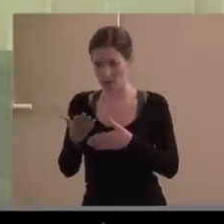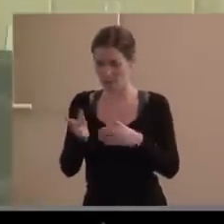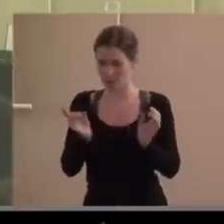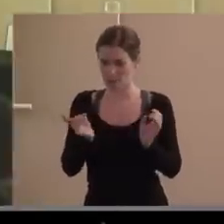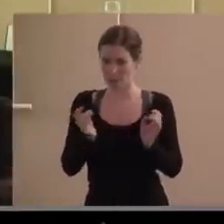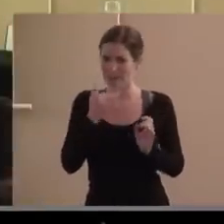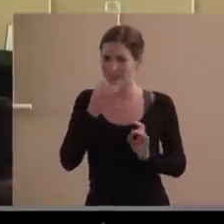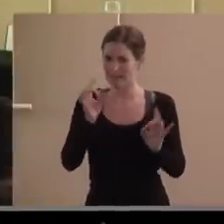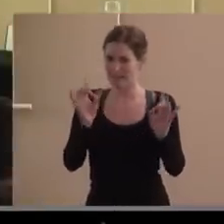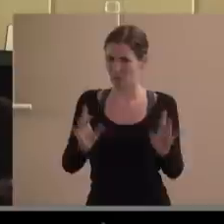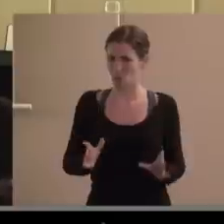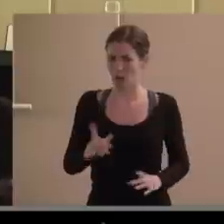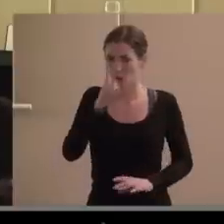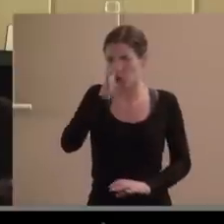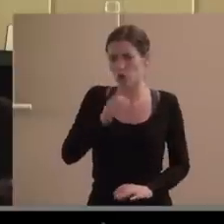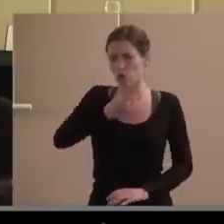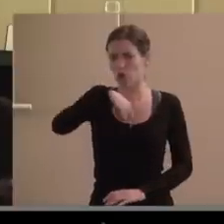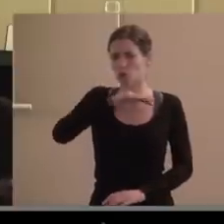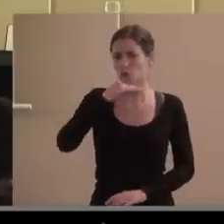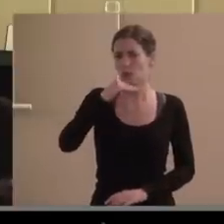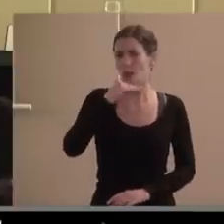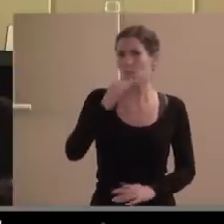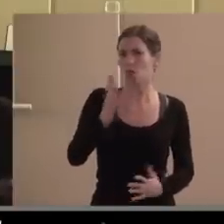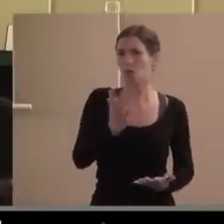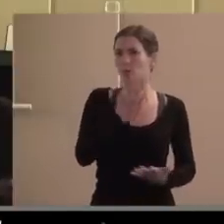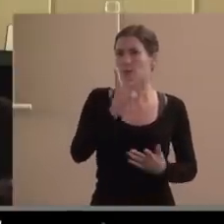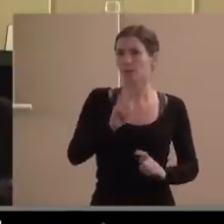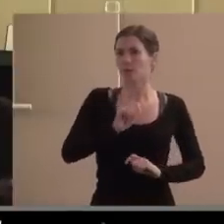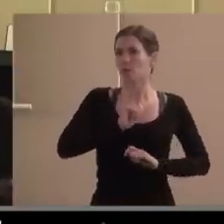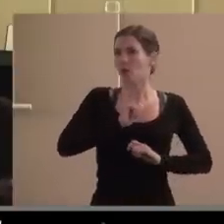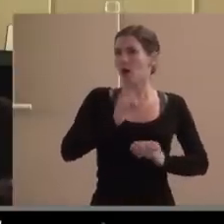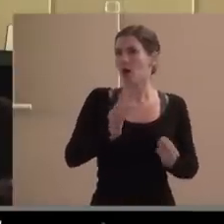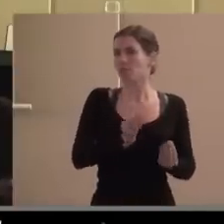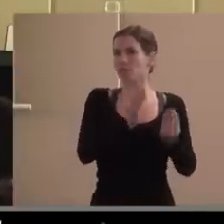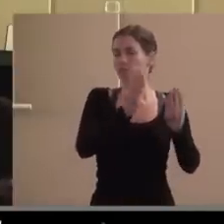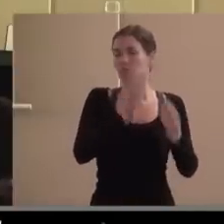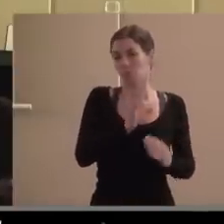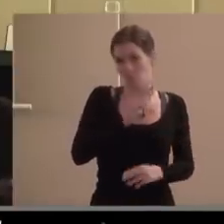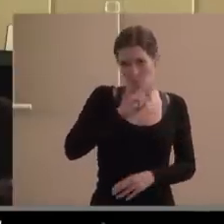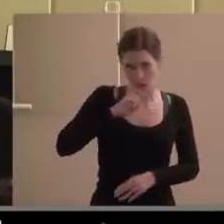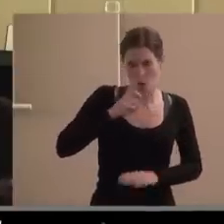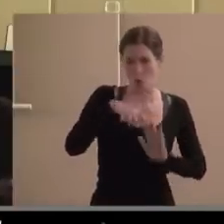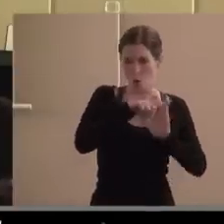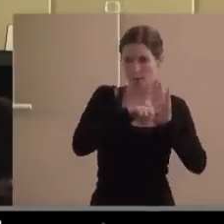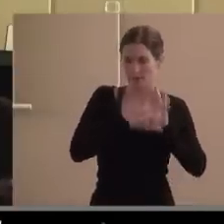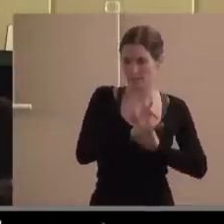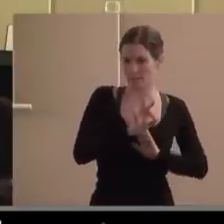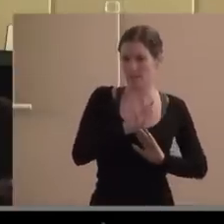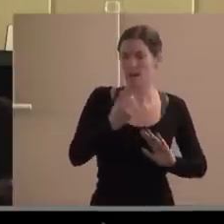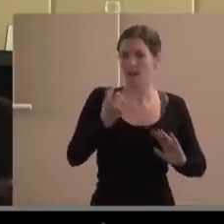investidos de nada especialmente si los valores si ha mejor alguna forma de actuar pero